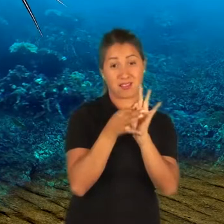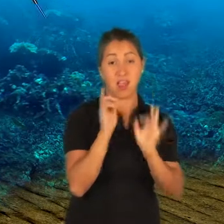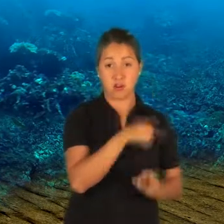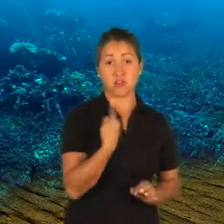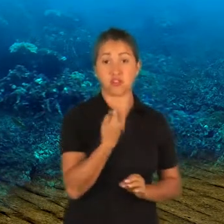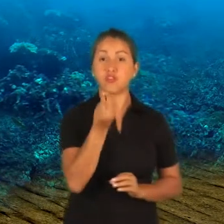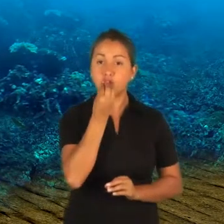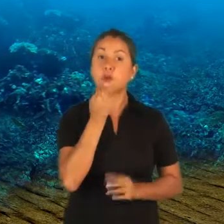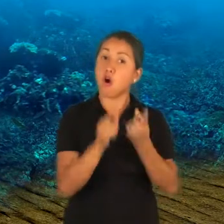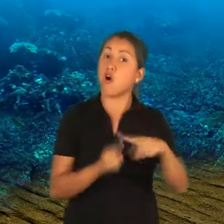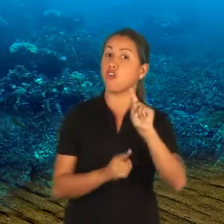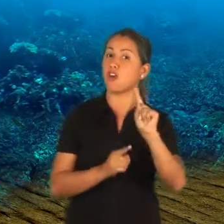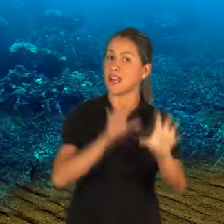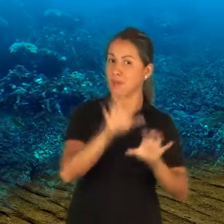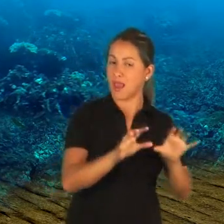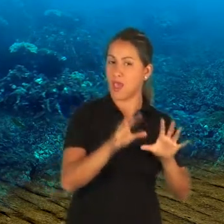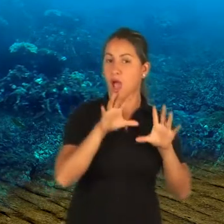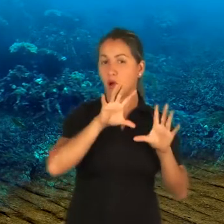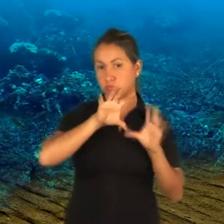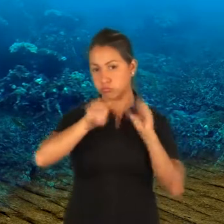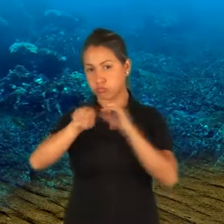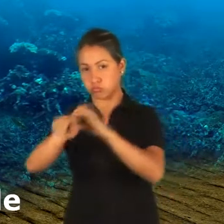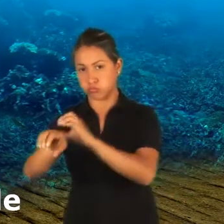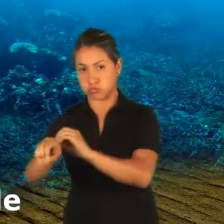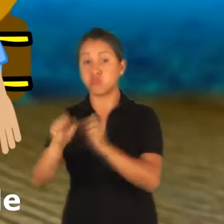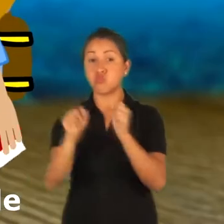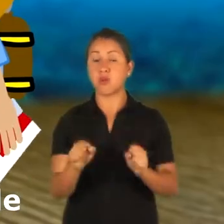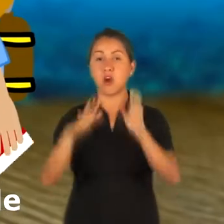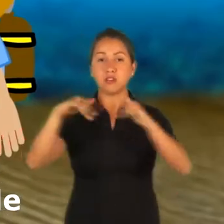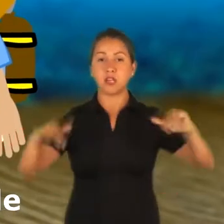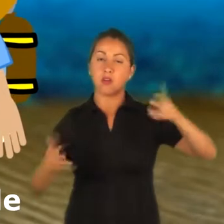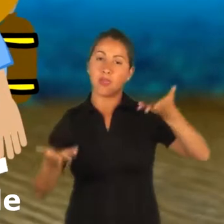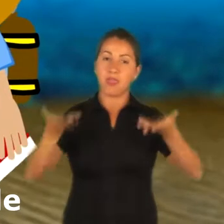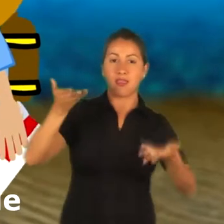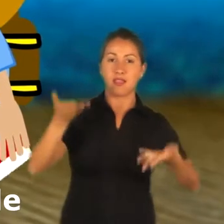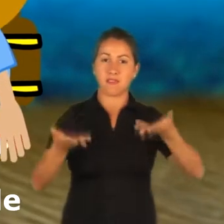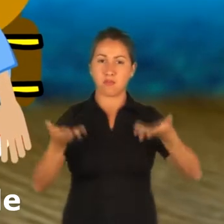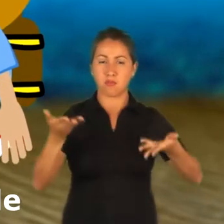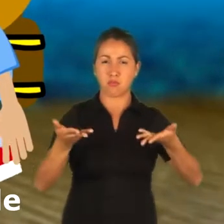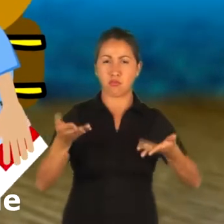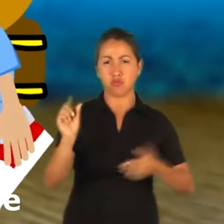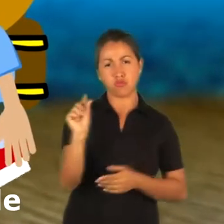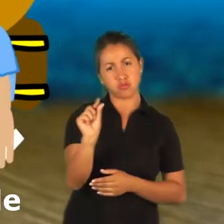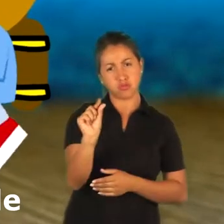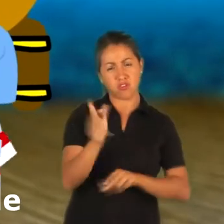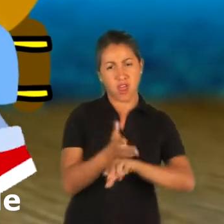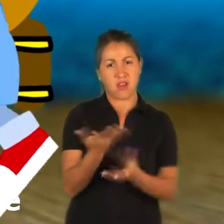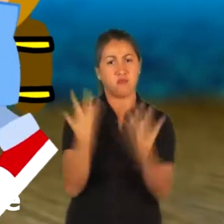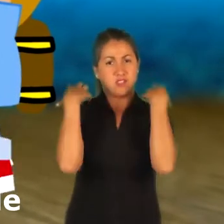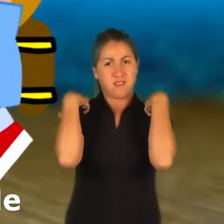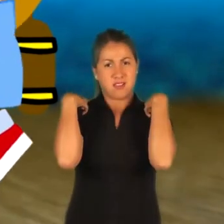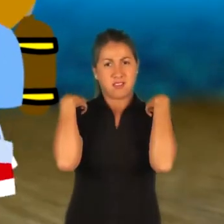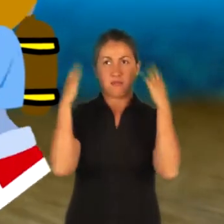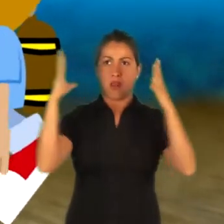muchos otros animales y el océano se puede mantener en equilibrio. Pero si son muy pequeños para una responsabilidad tan